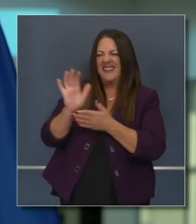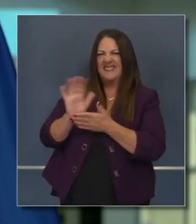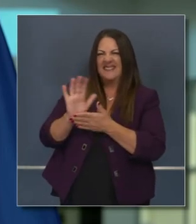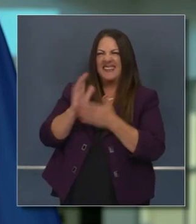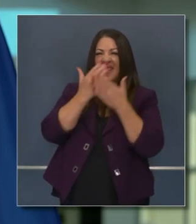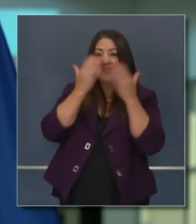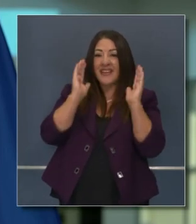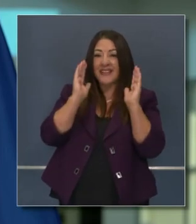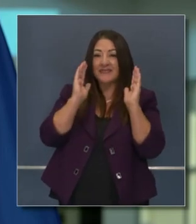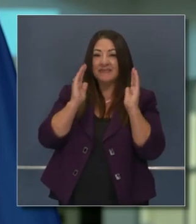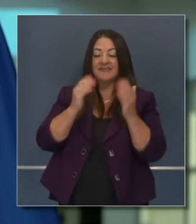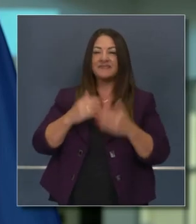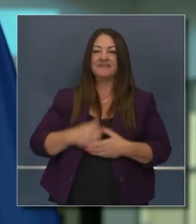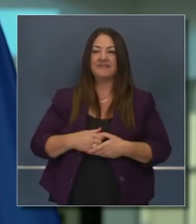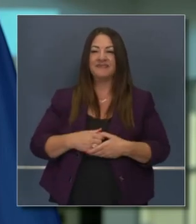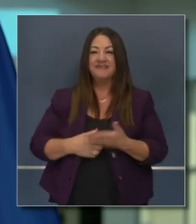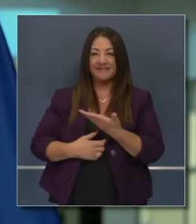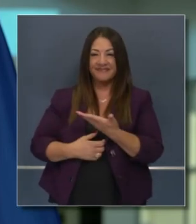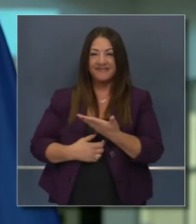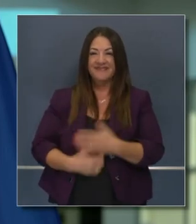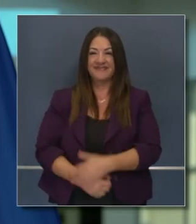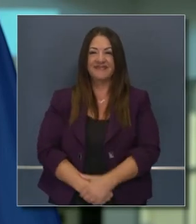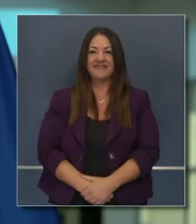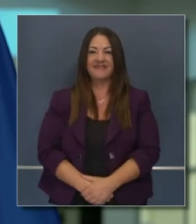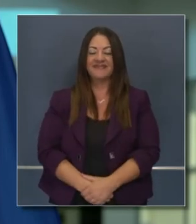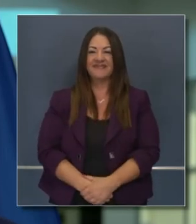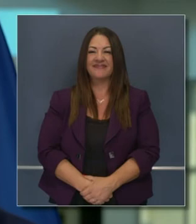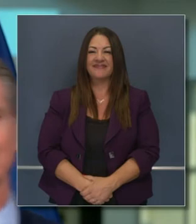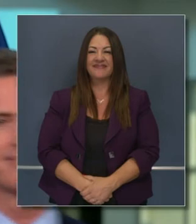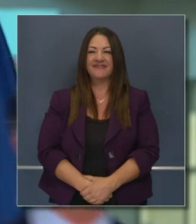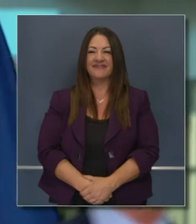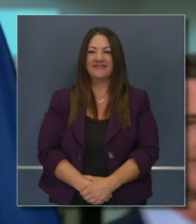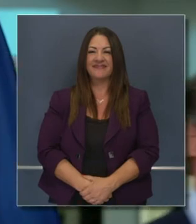este anuncio de 10 segundos. Disfrútenlo.